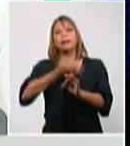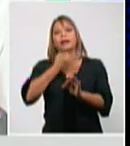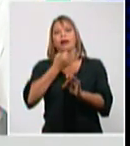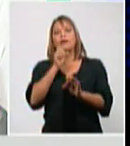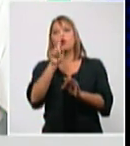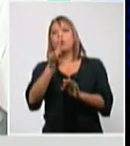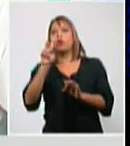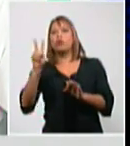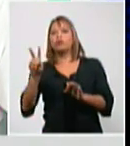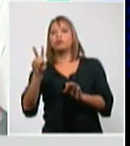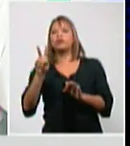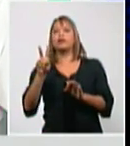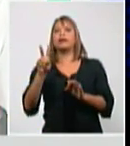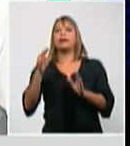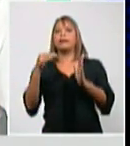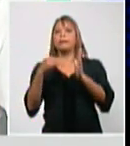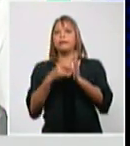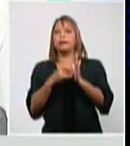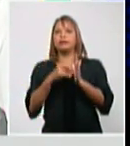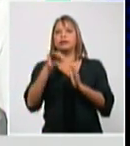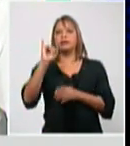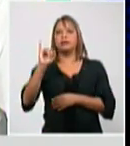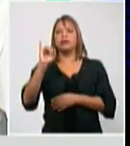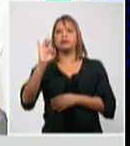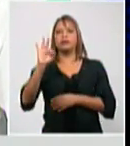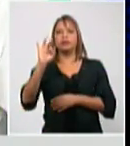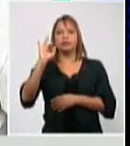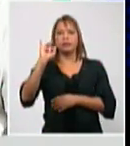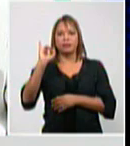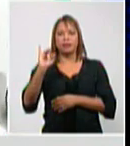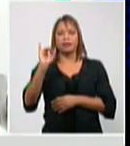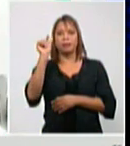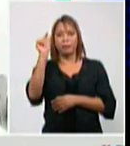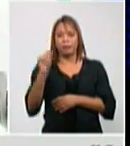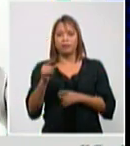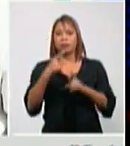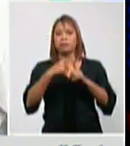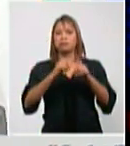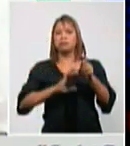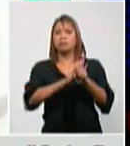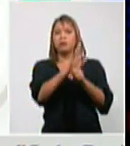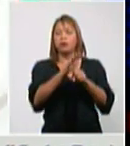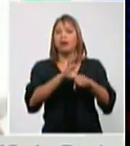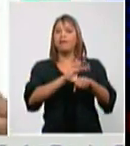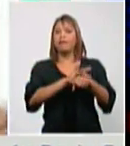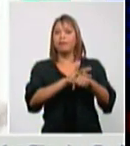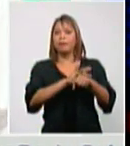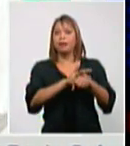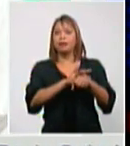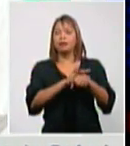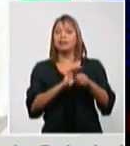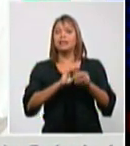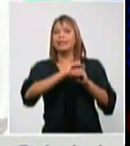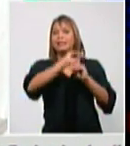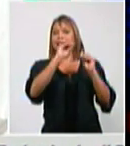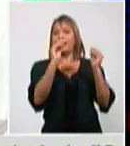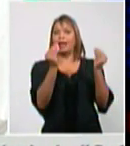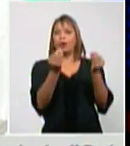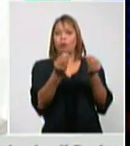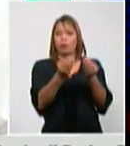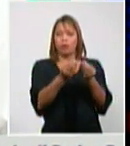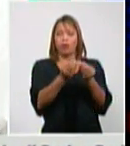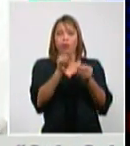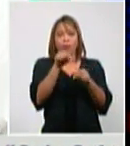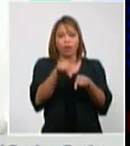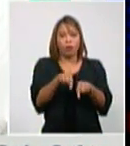,687 pacientes diagnosticados con la enfermedad acumulado ese es el acumulado que tenemos hoy